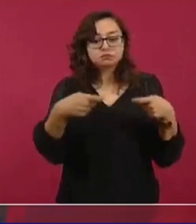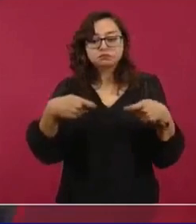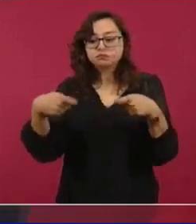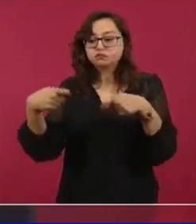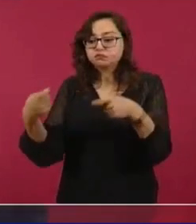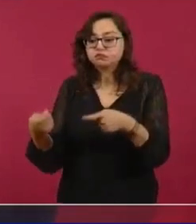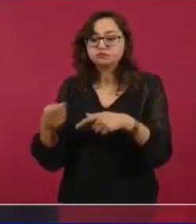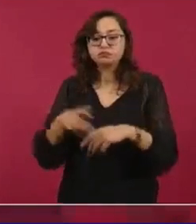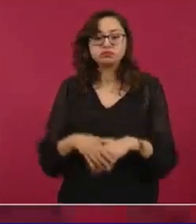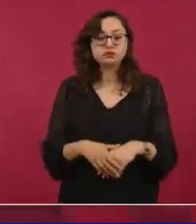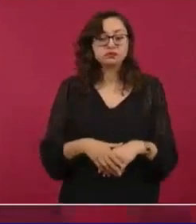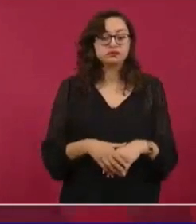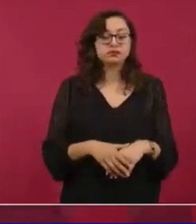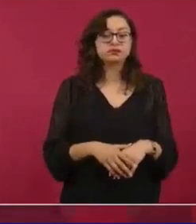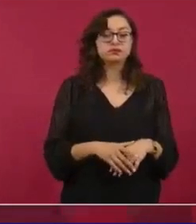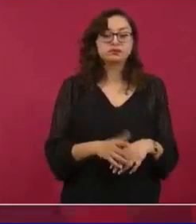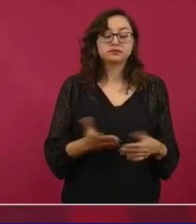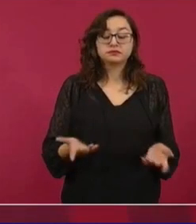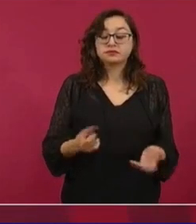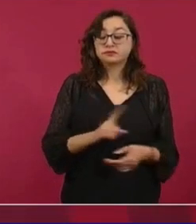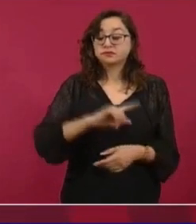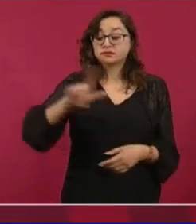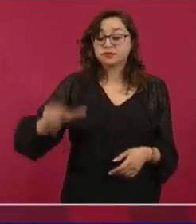porque no les alcanzó el tiempo.